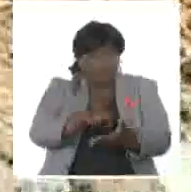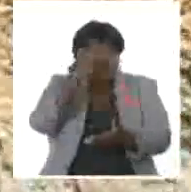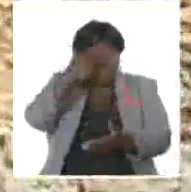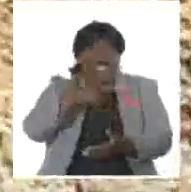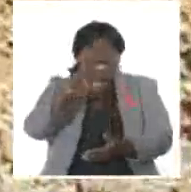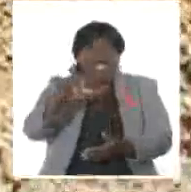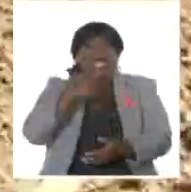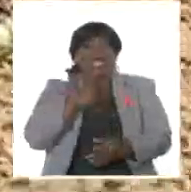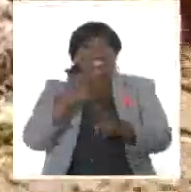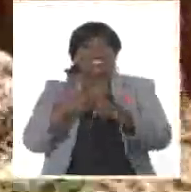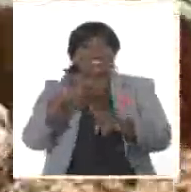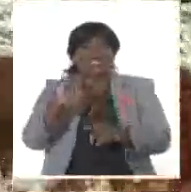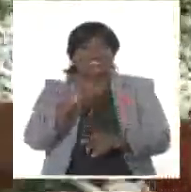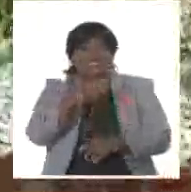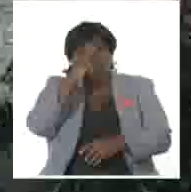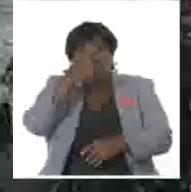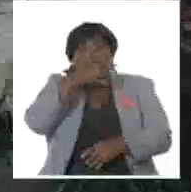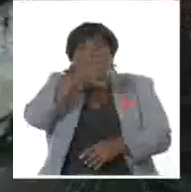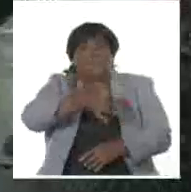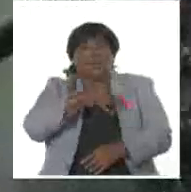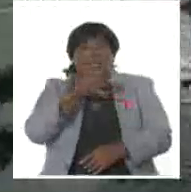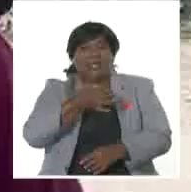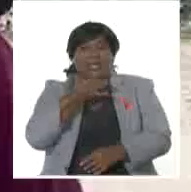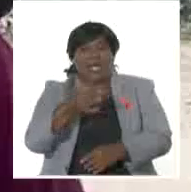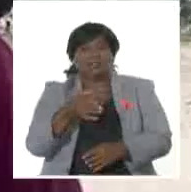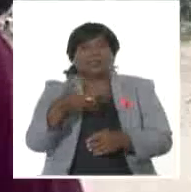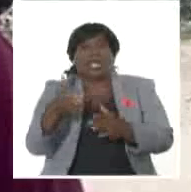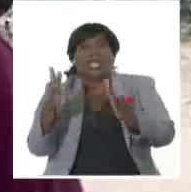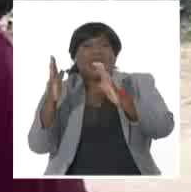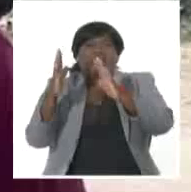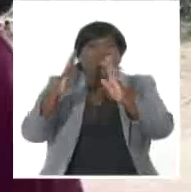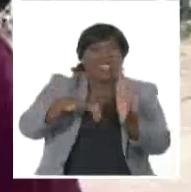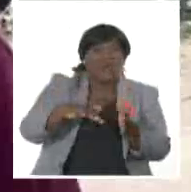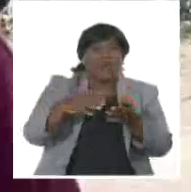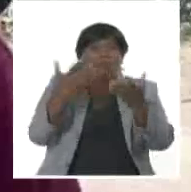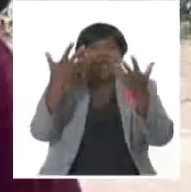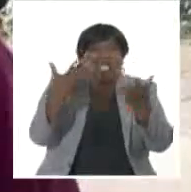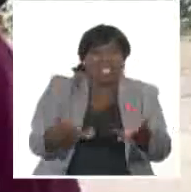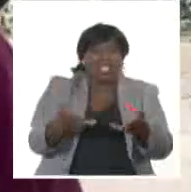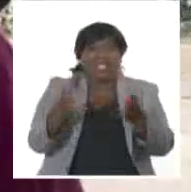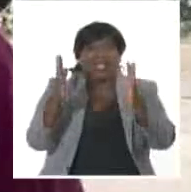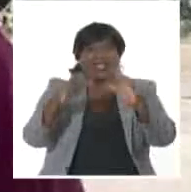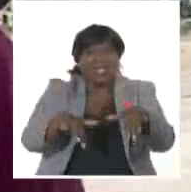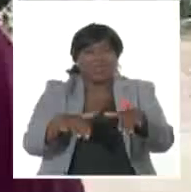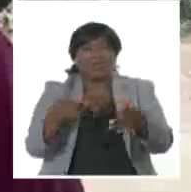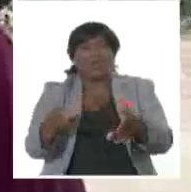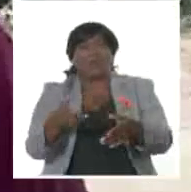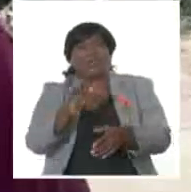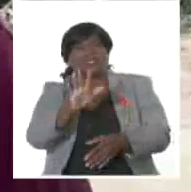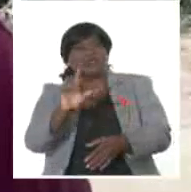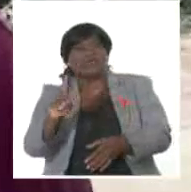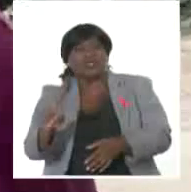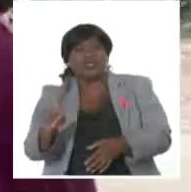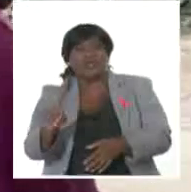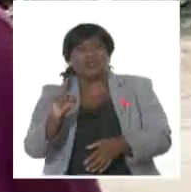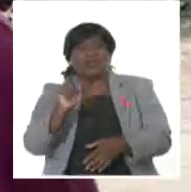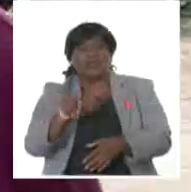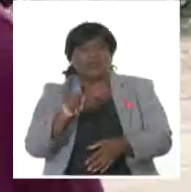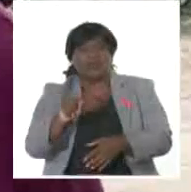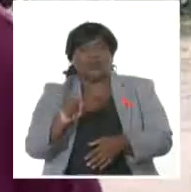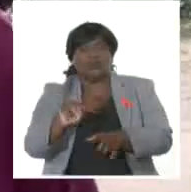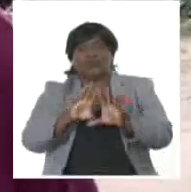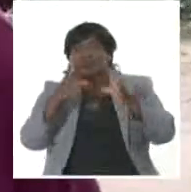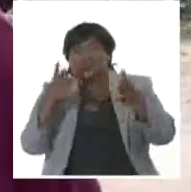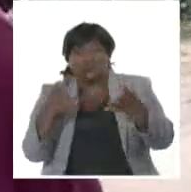ofrece otros detalles. Varios derrumbes parciales que se concentran alrededor de 51, techos totales tenemos 10